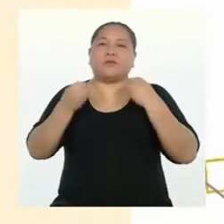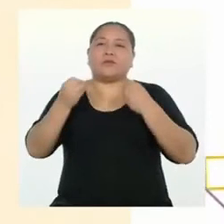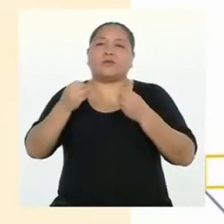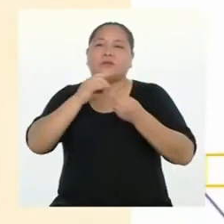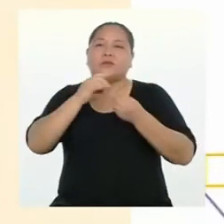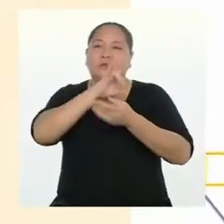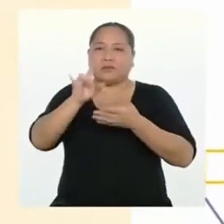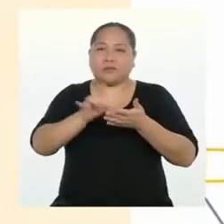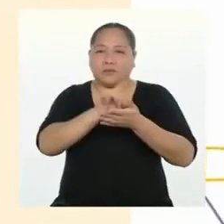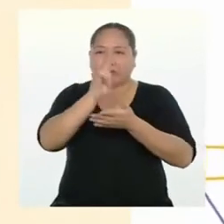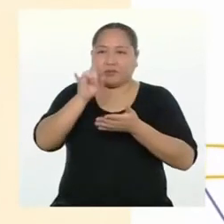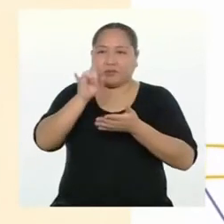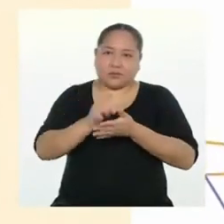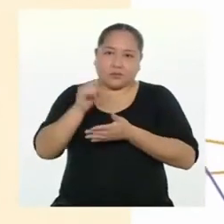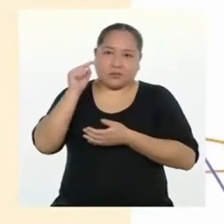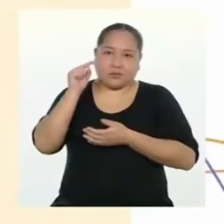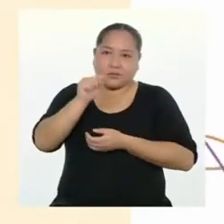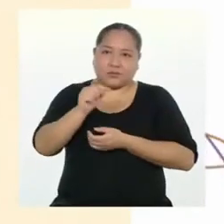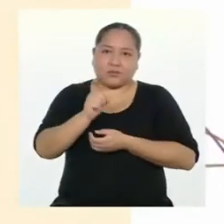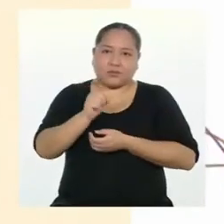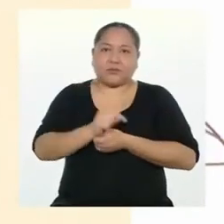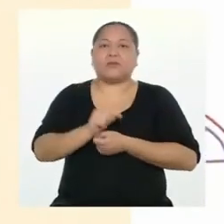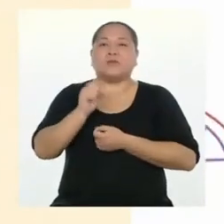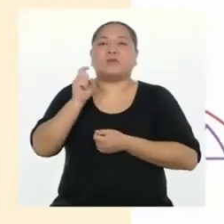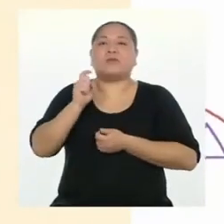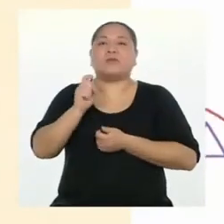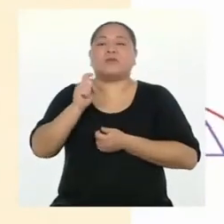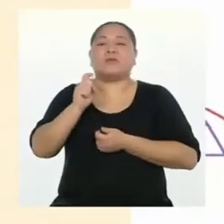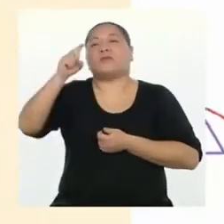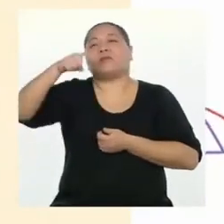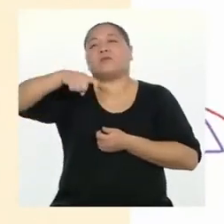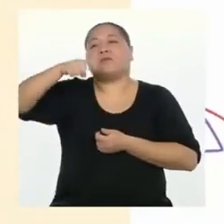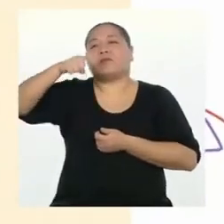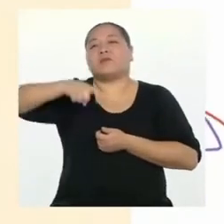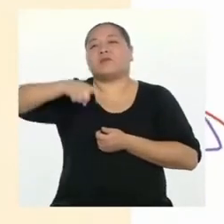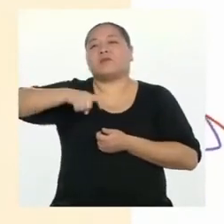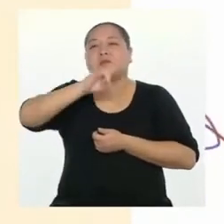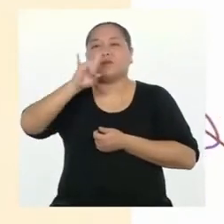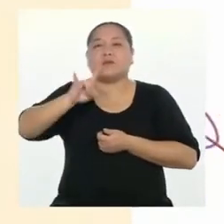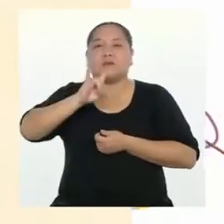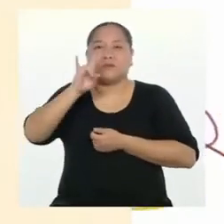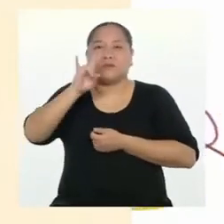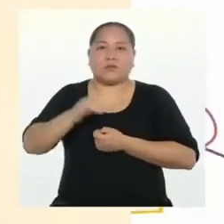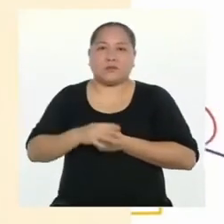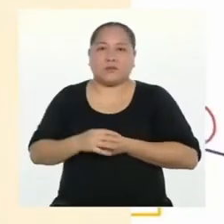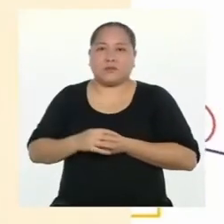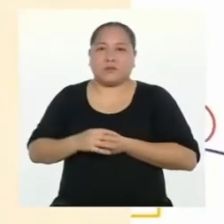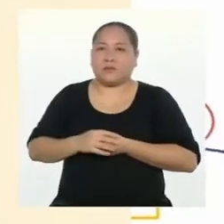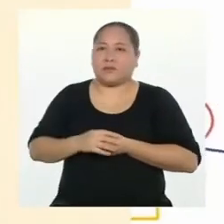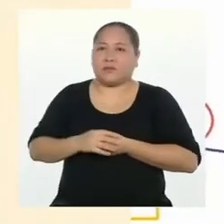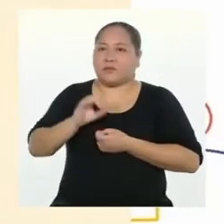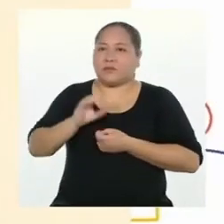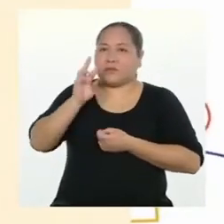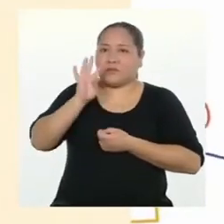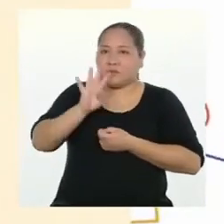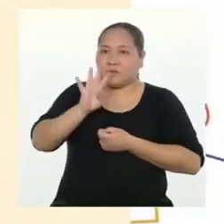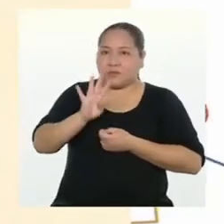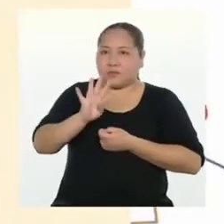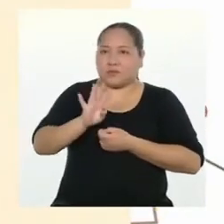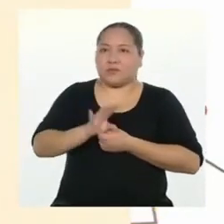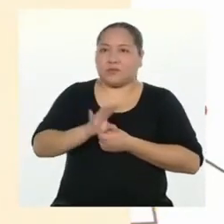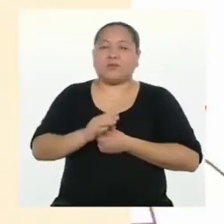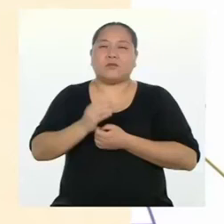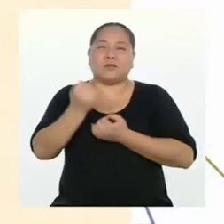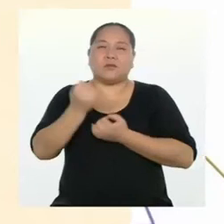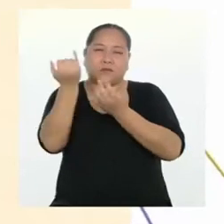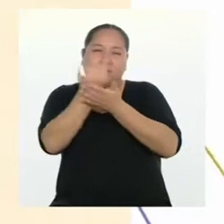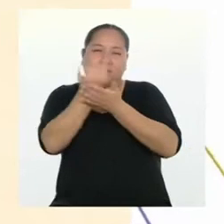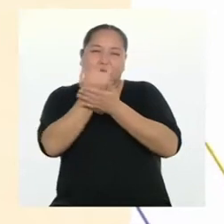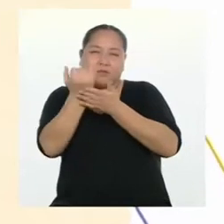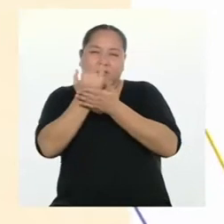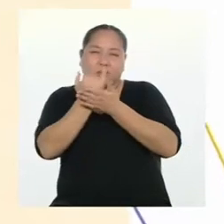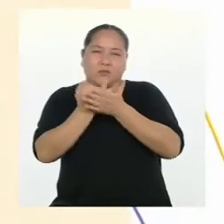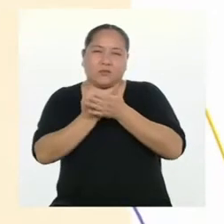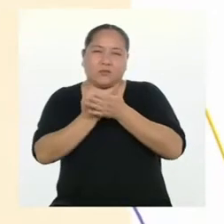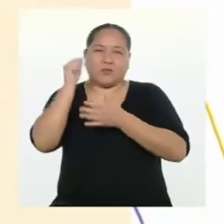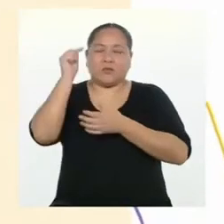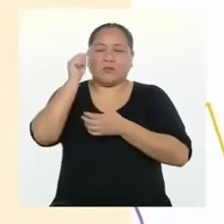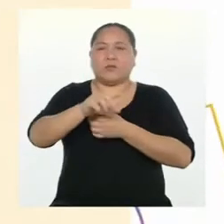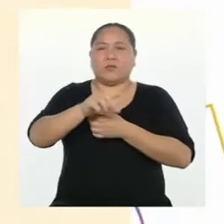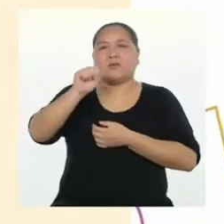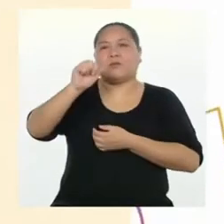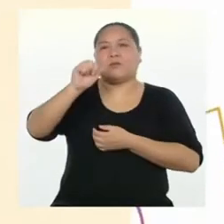recursos visuales que necesitarás o usarás. Cuatro. Diseña el afiche